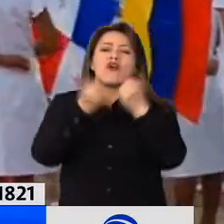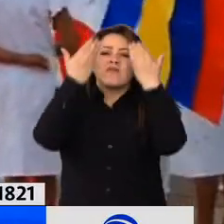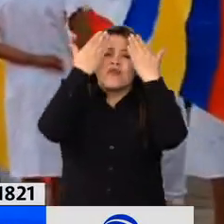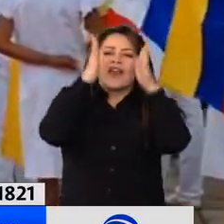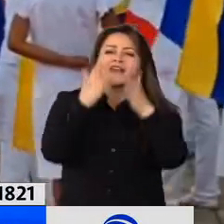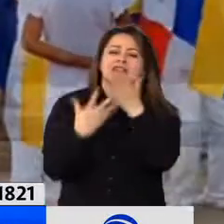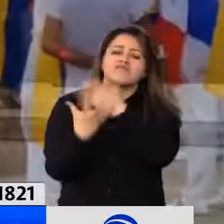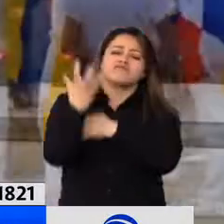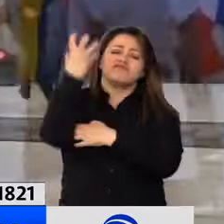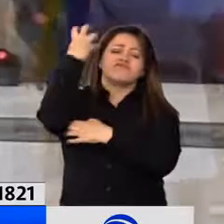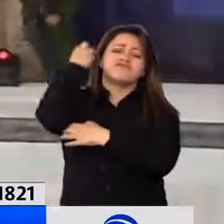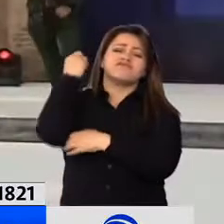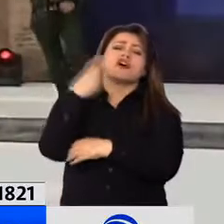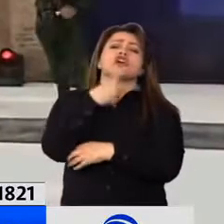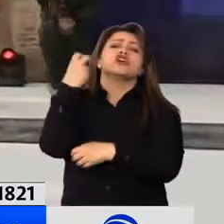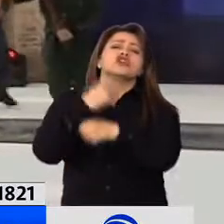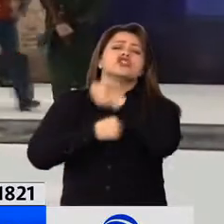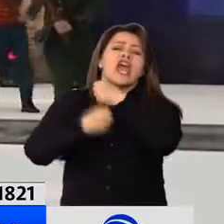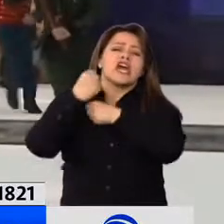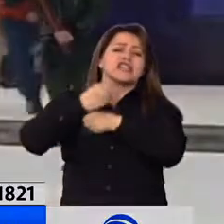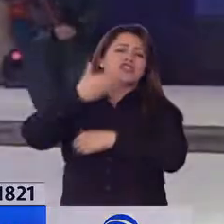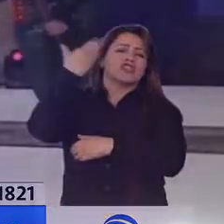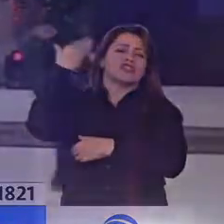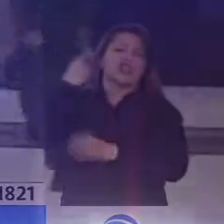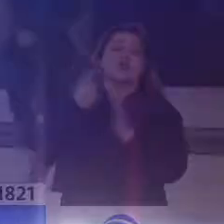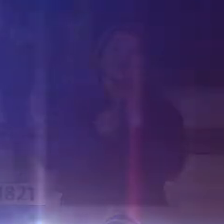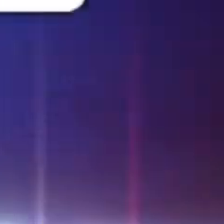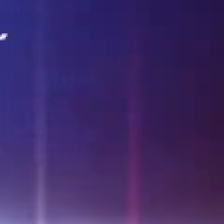años con la Constitución de 1821.